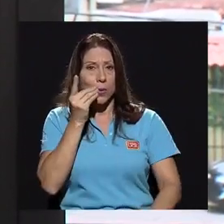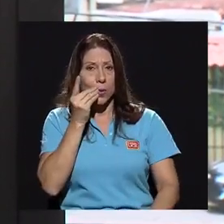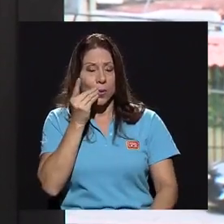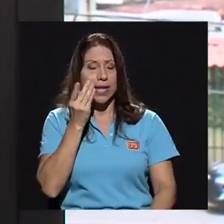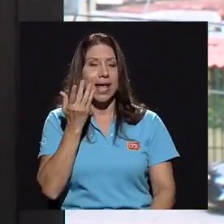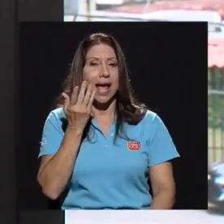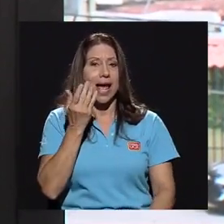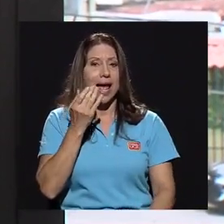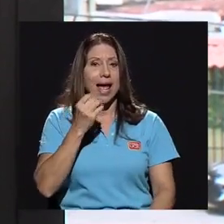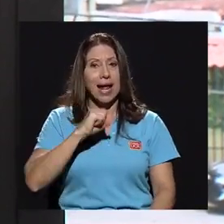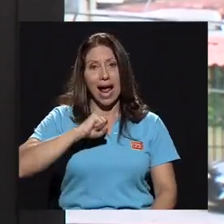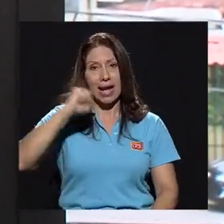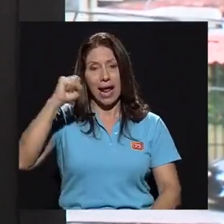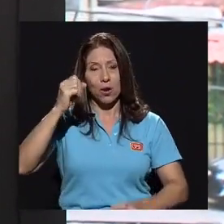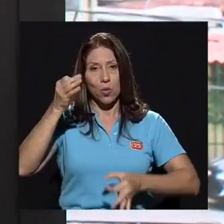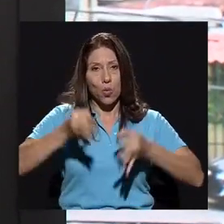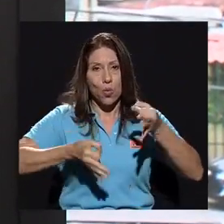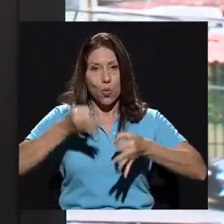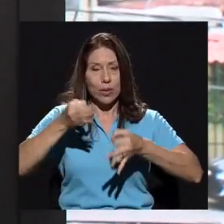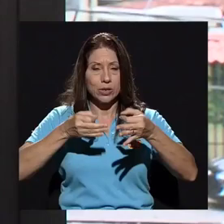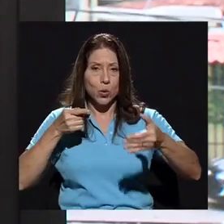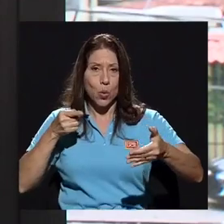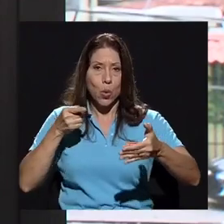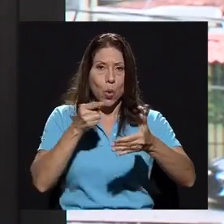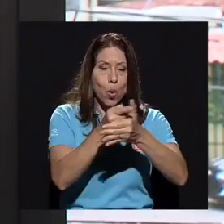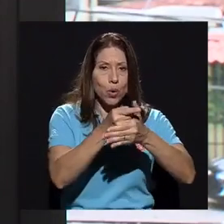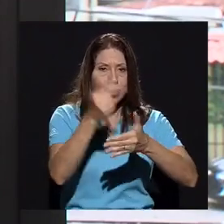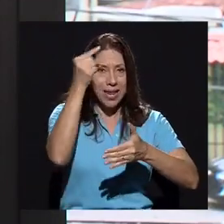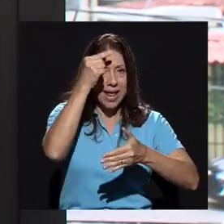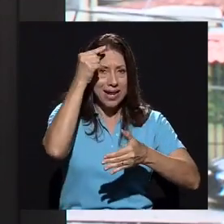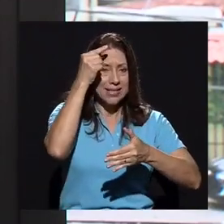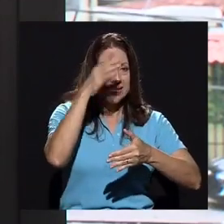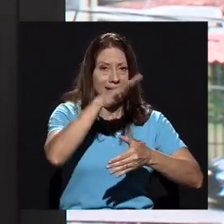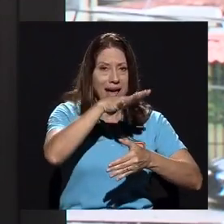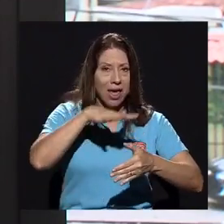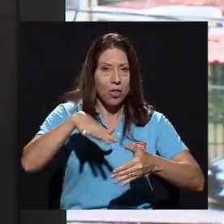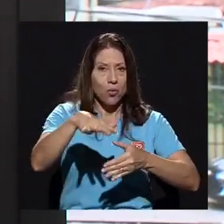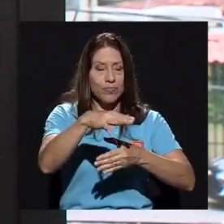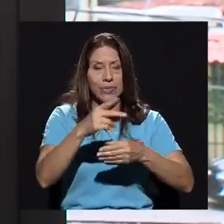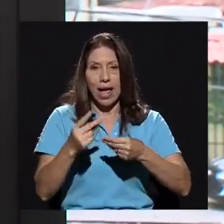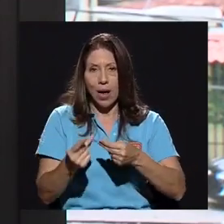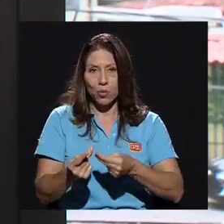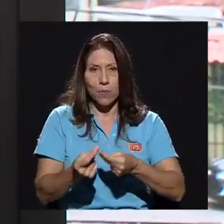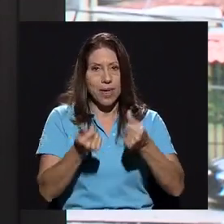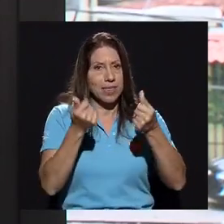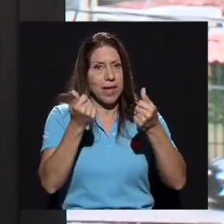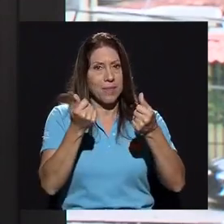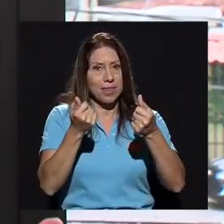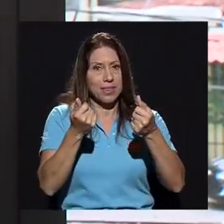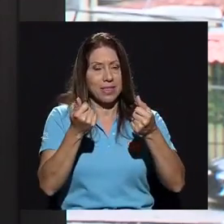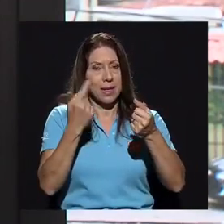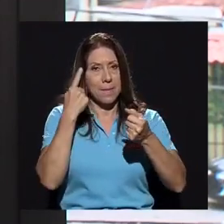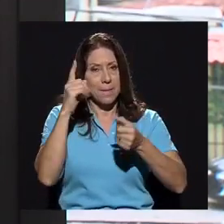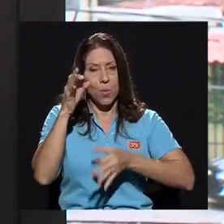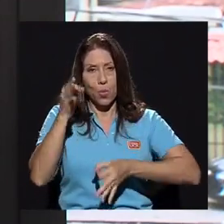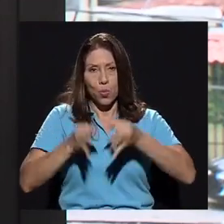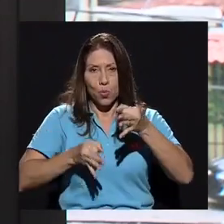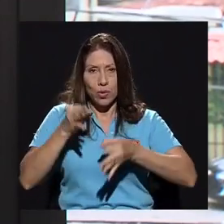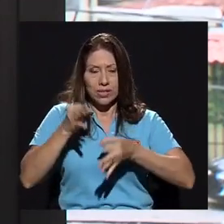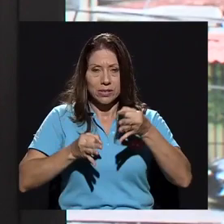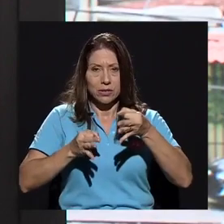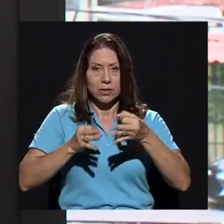un juicio contra el Estado. Y eso entonces automáticamente, por juicio,